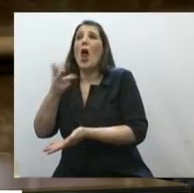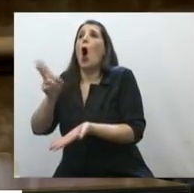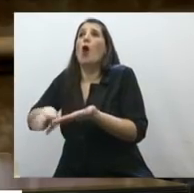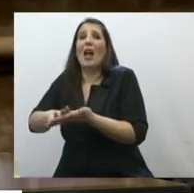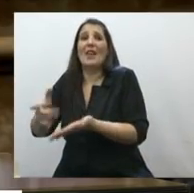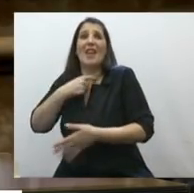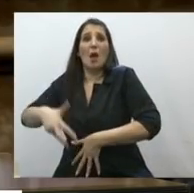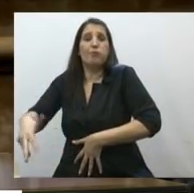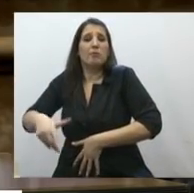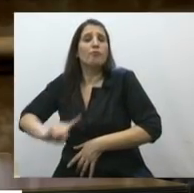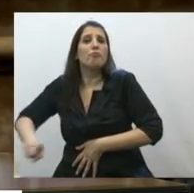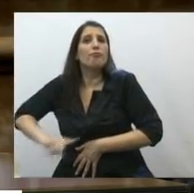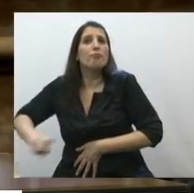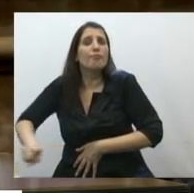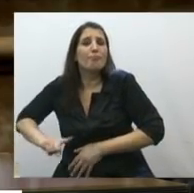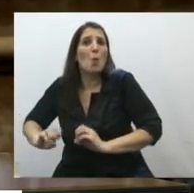protegido, soñado?